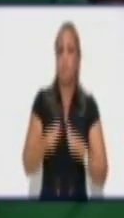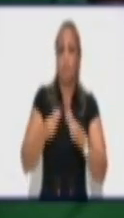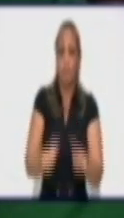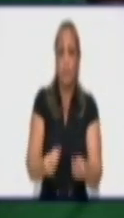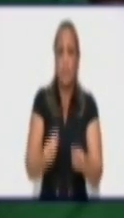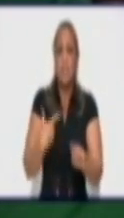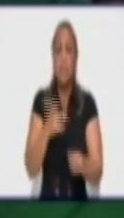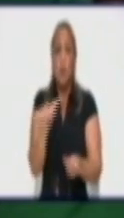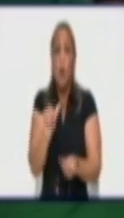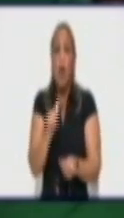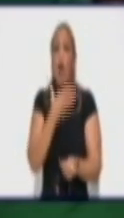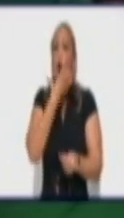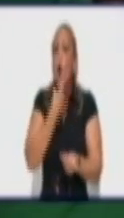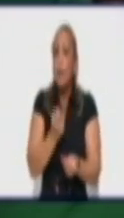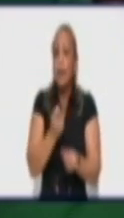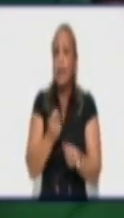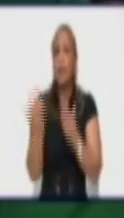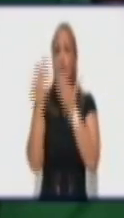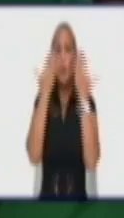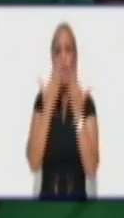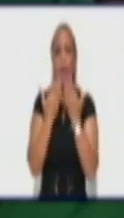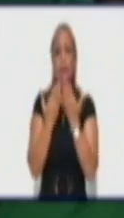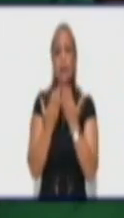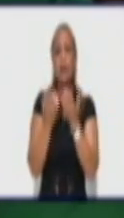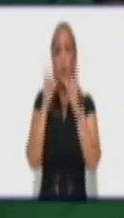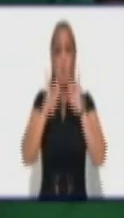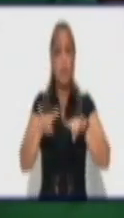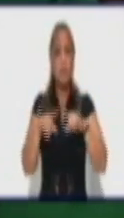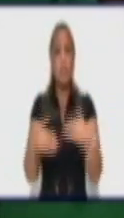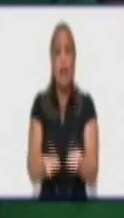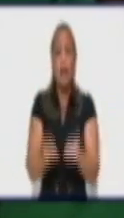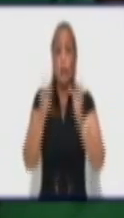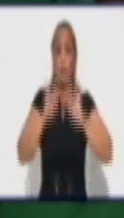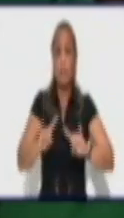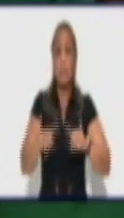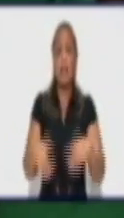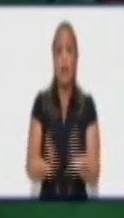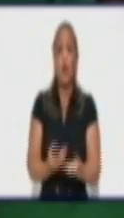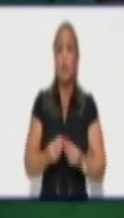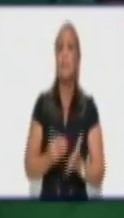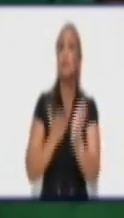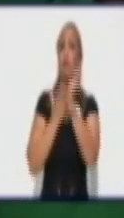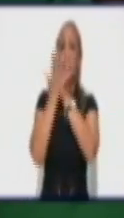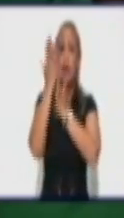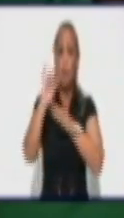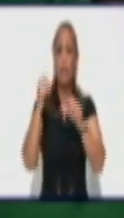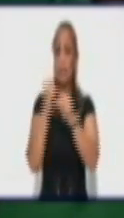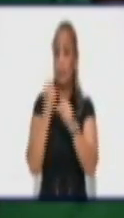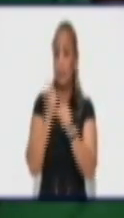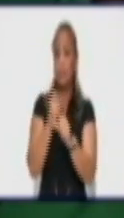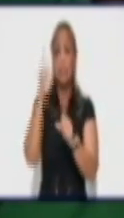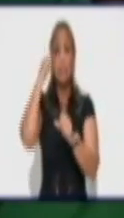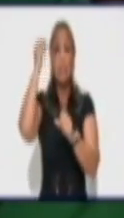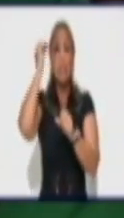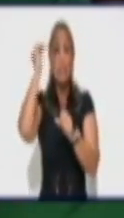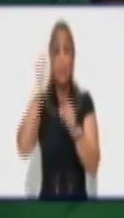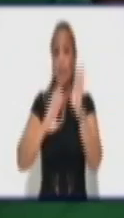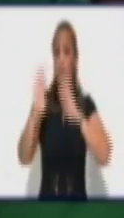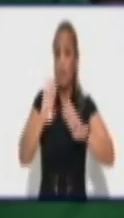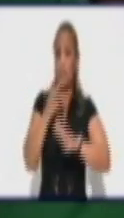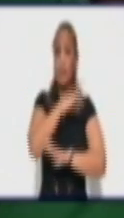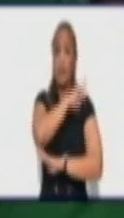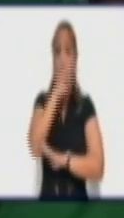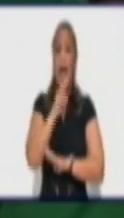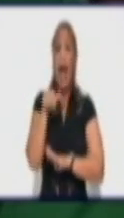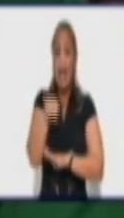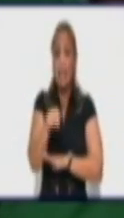universitarios que seguimos una vez más reafirmando nuestro mayor principio y convicción profunda de defensa de la revolución. Yo creo que ahí está